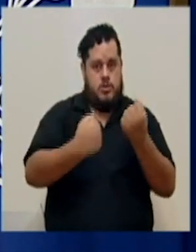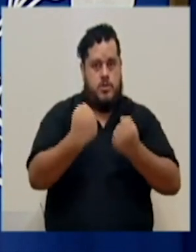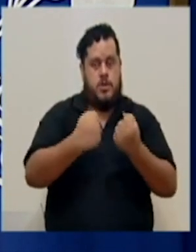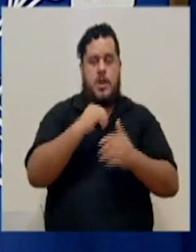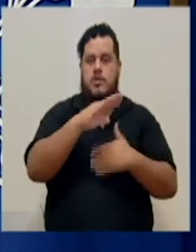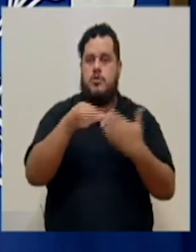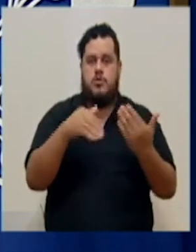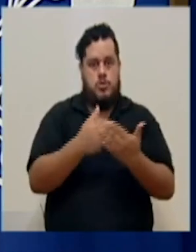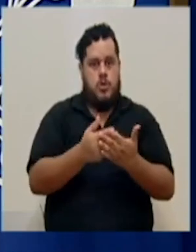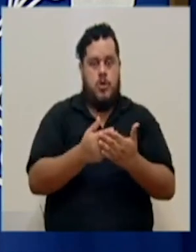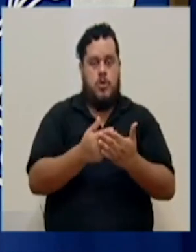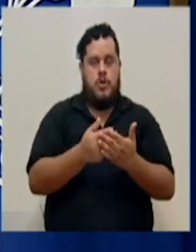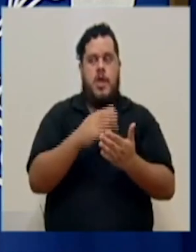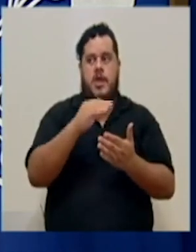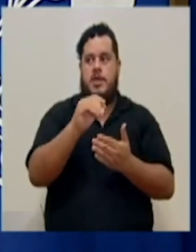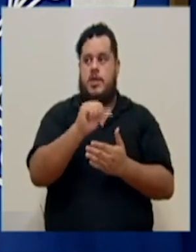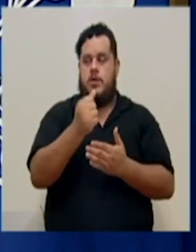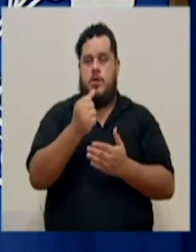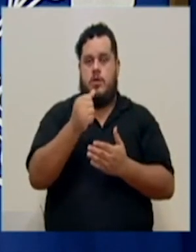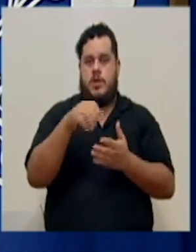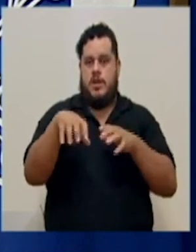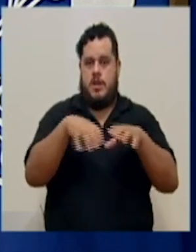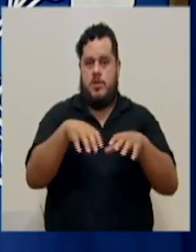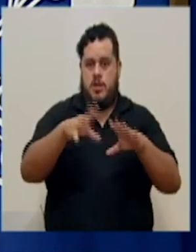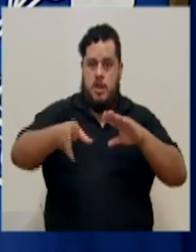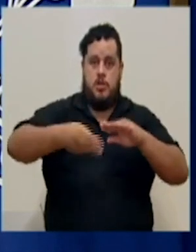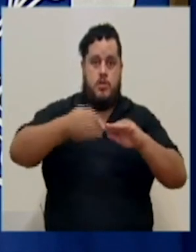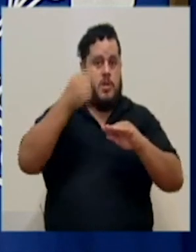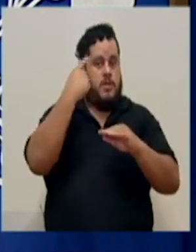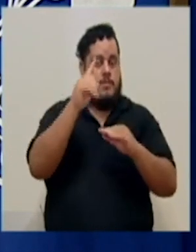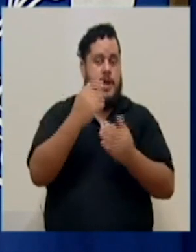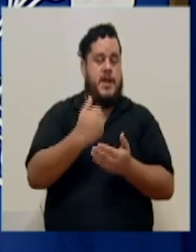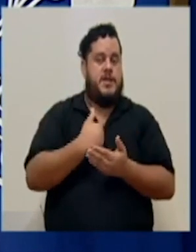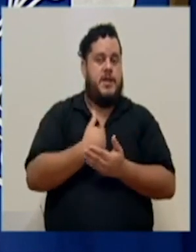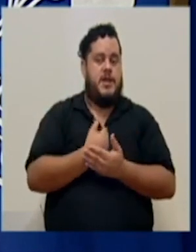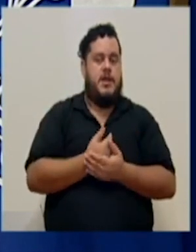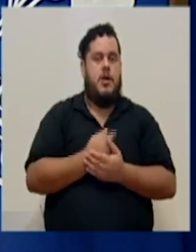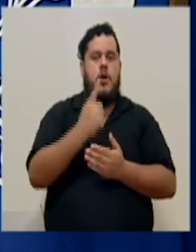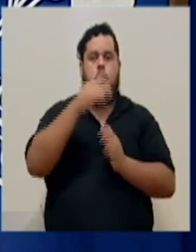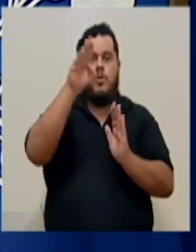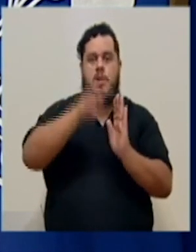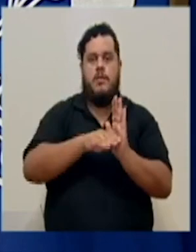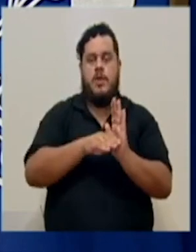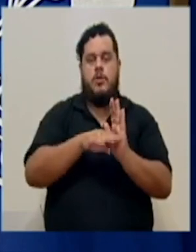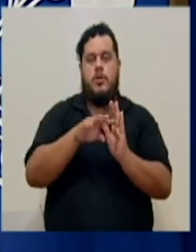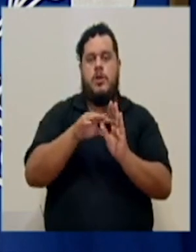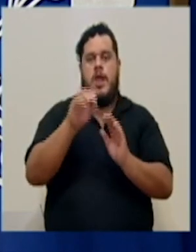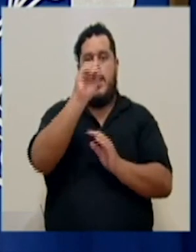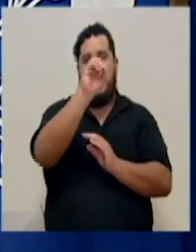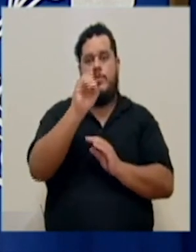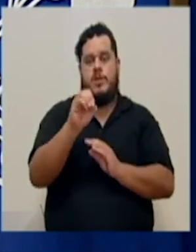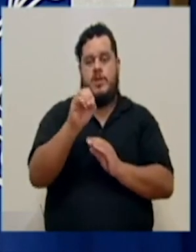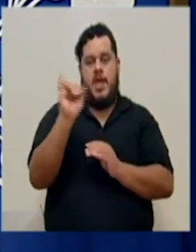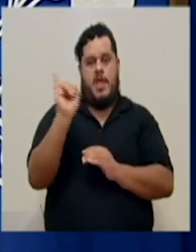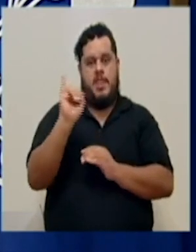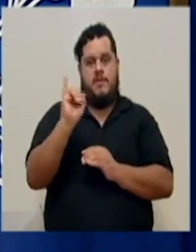todo y otras acciones suman para que haya una menor tasa de infección.